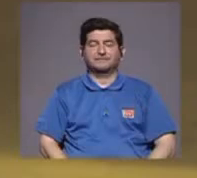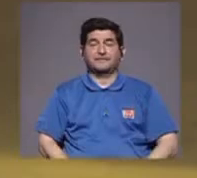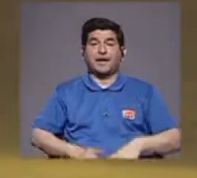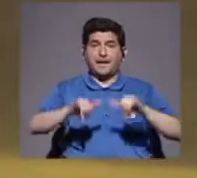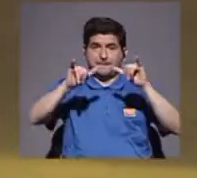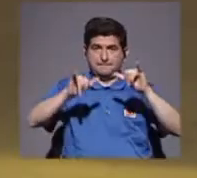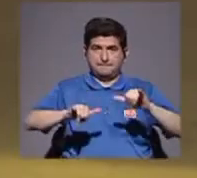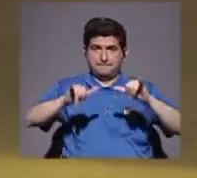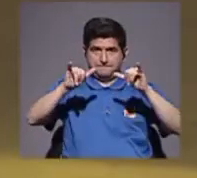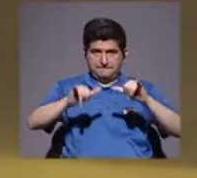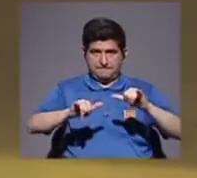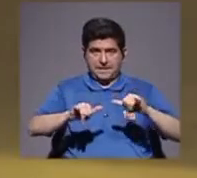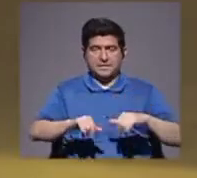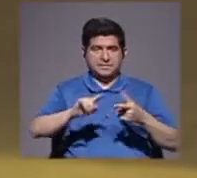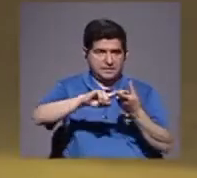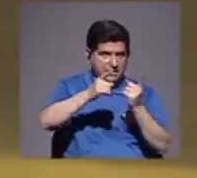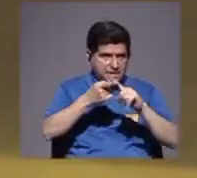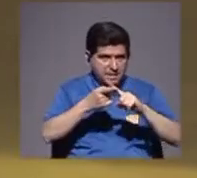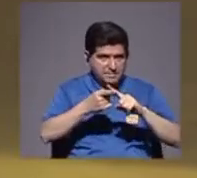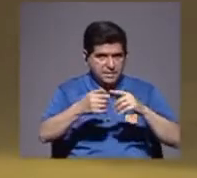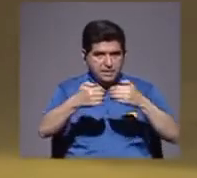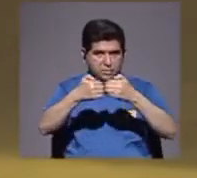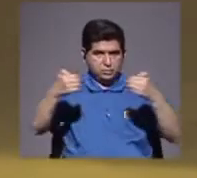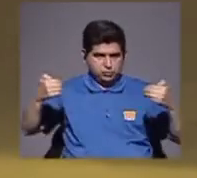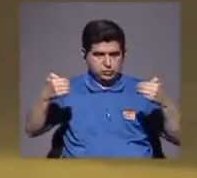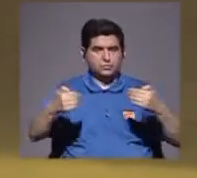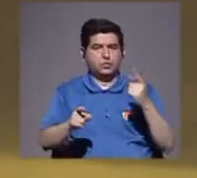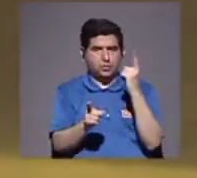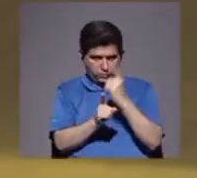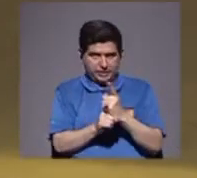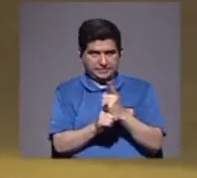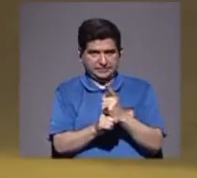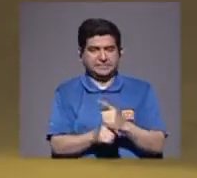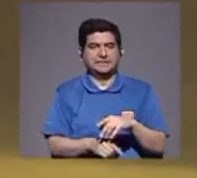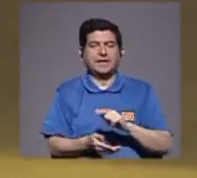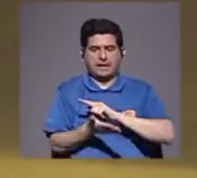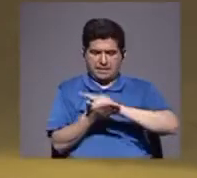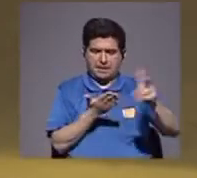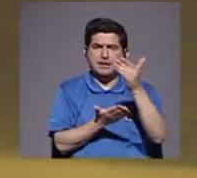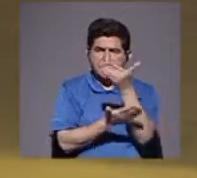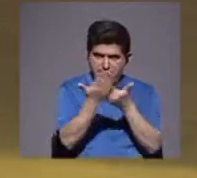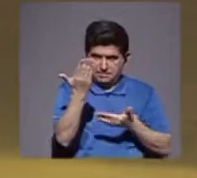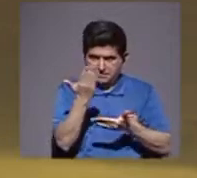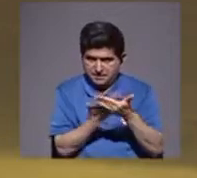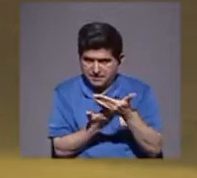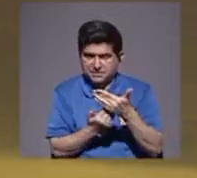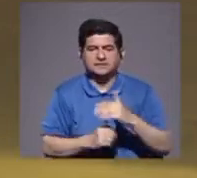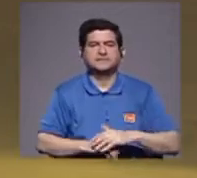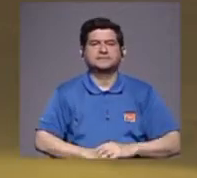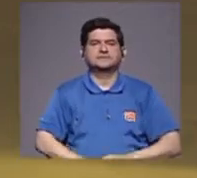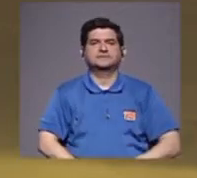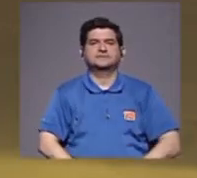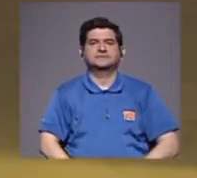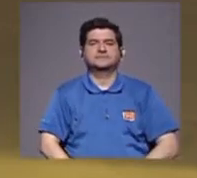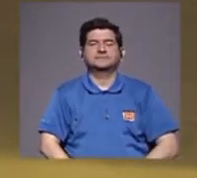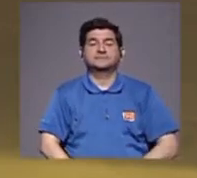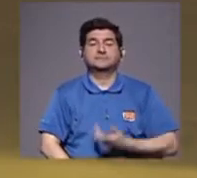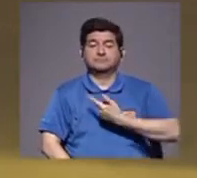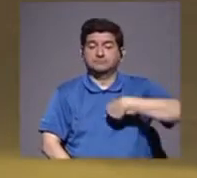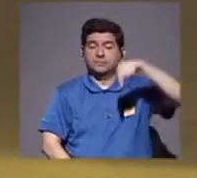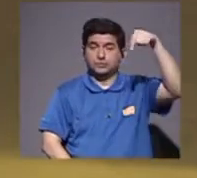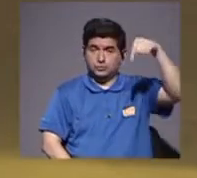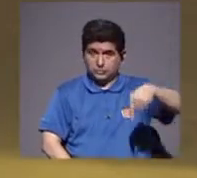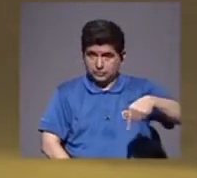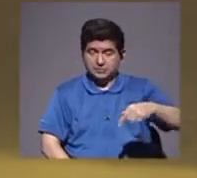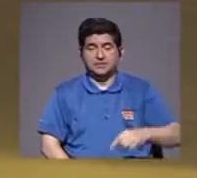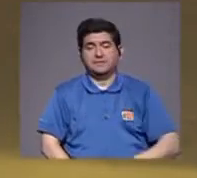Mantengan, amigas y amigos, la sana distancia. Y lávense las manos. Y nosotros aquí